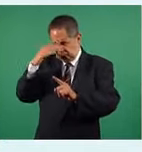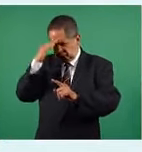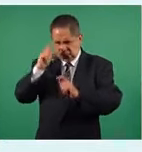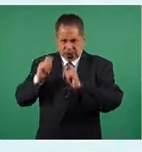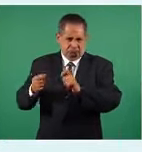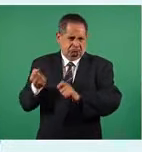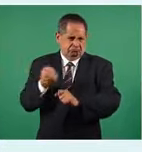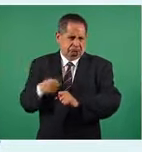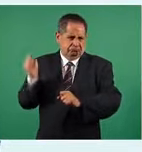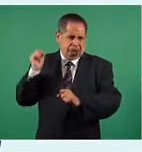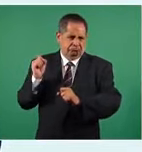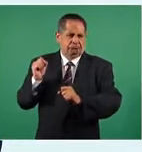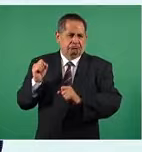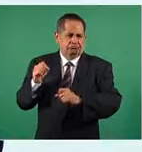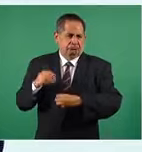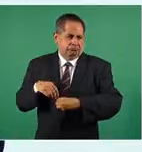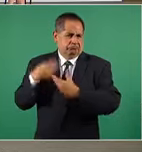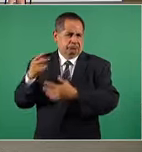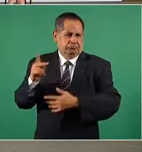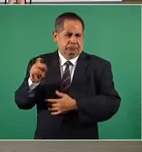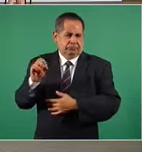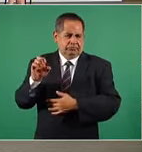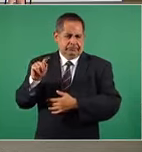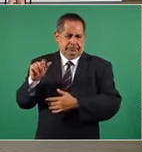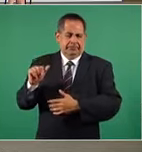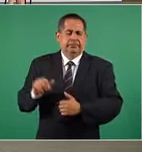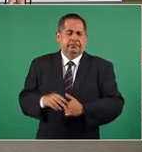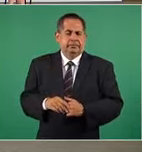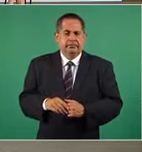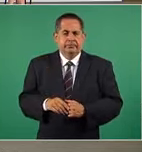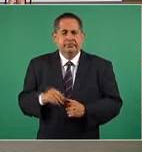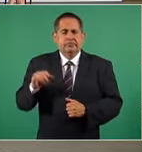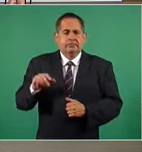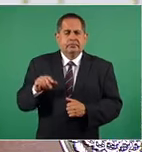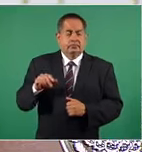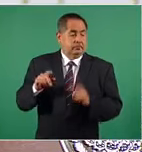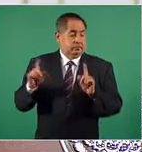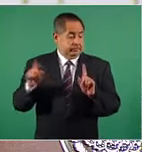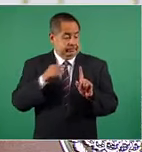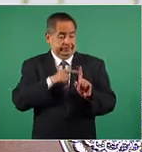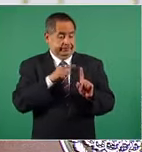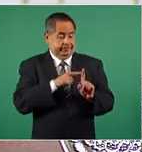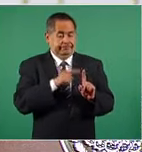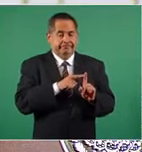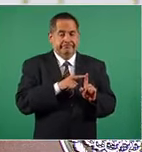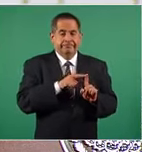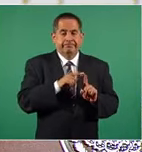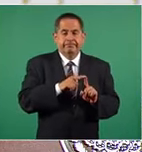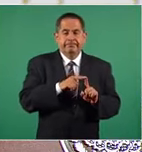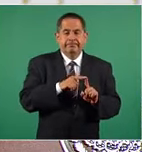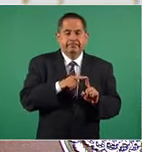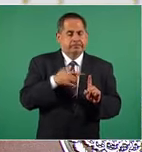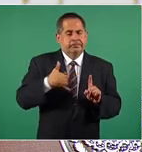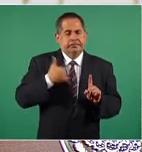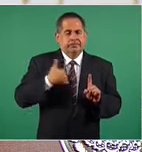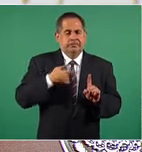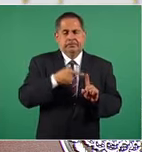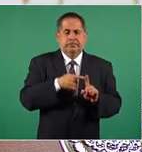extraordinario como poeta y lo admiraba el joven